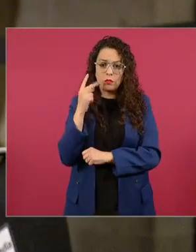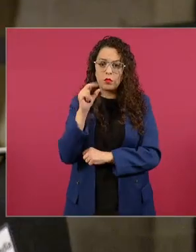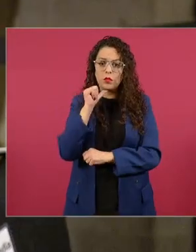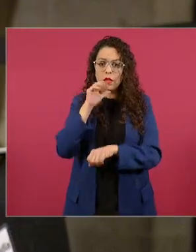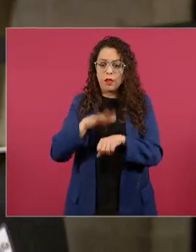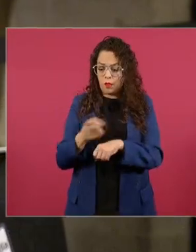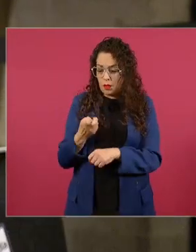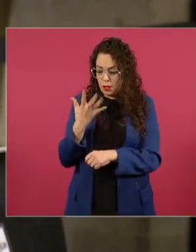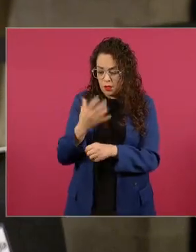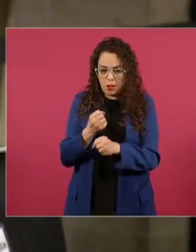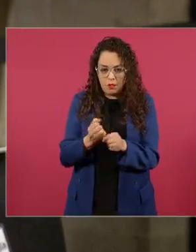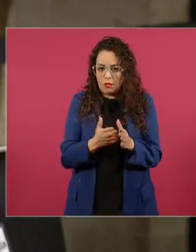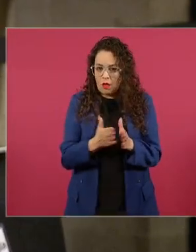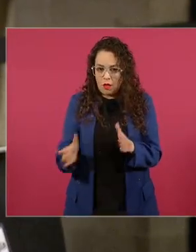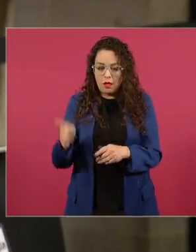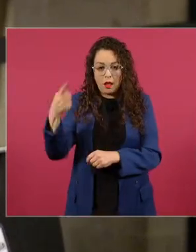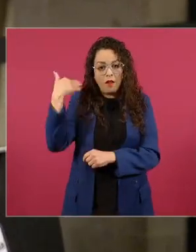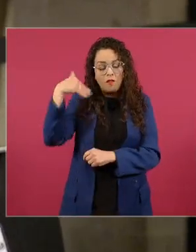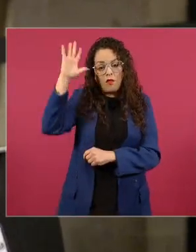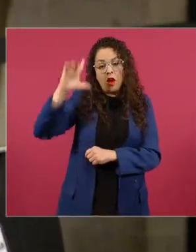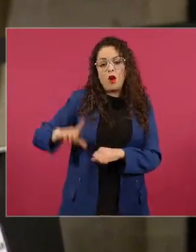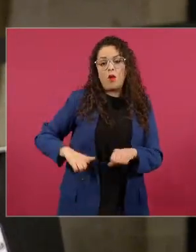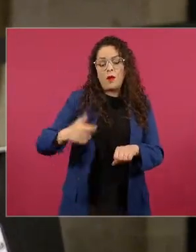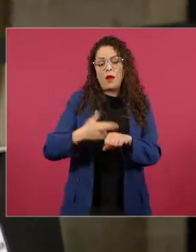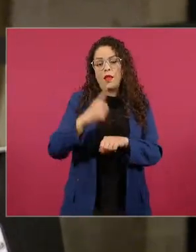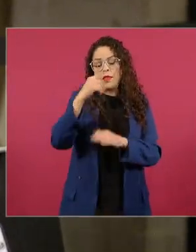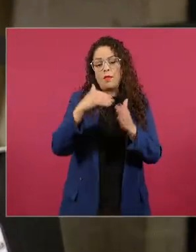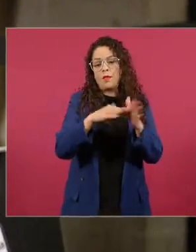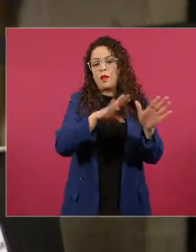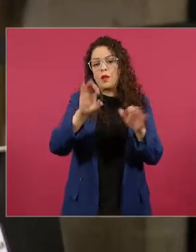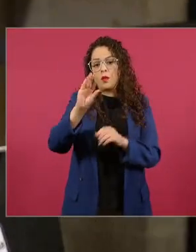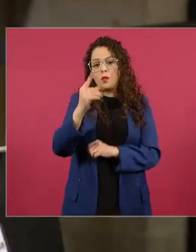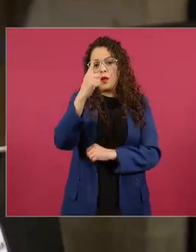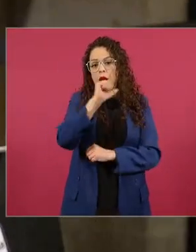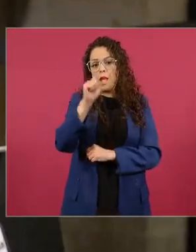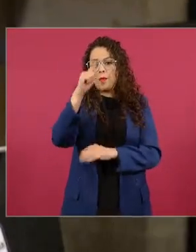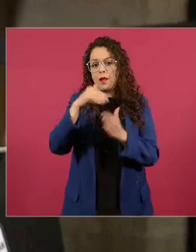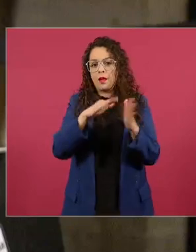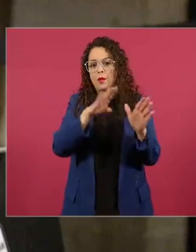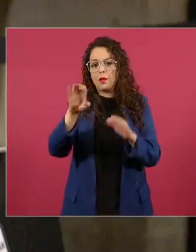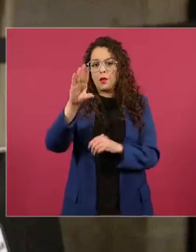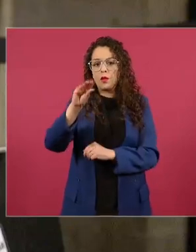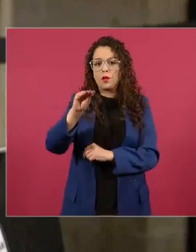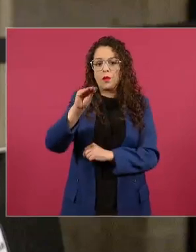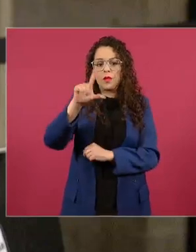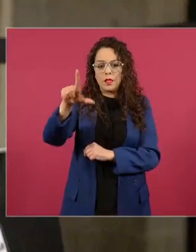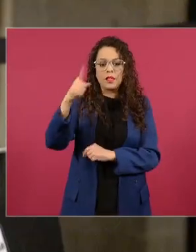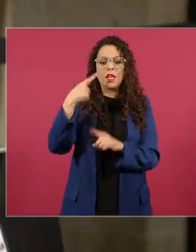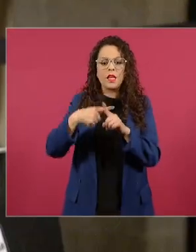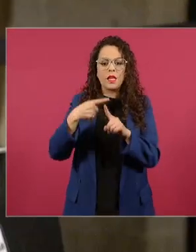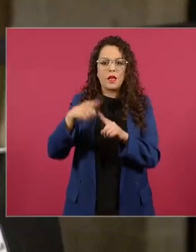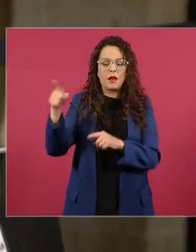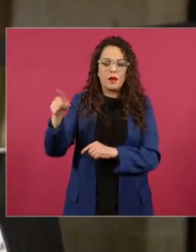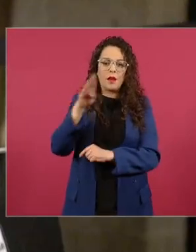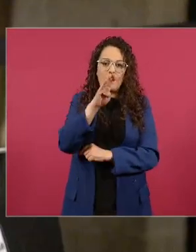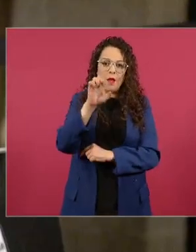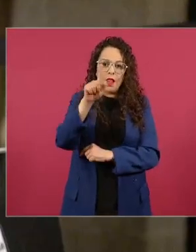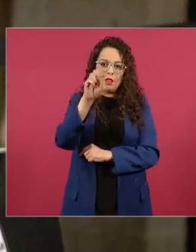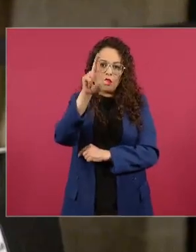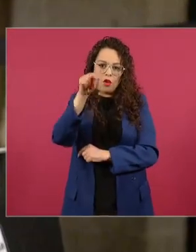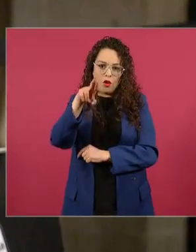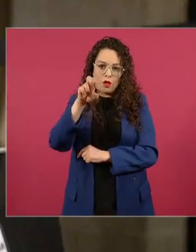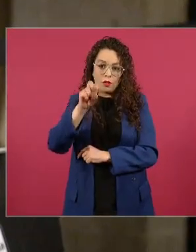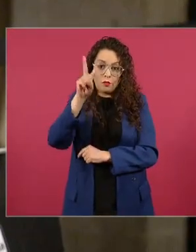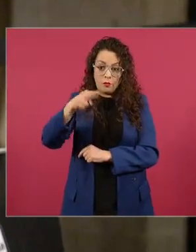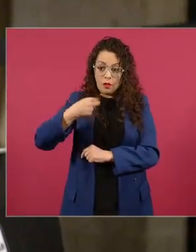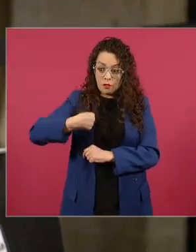gobernador de mi estado de 1991 a 1997 nosotros tenemos recuerdos no muy gratos de él insisto